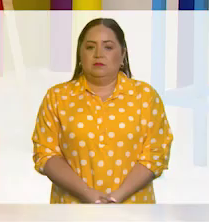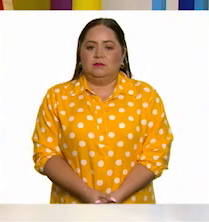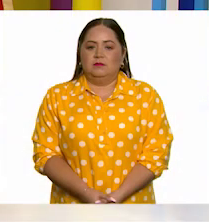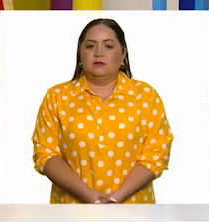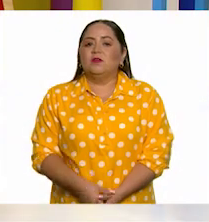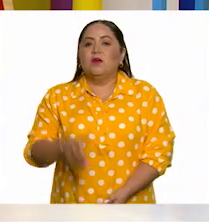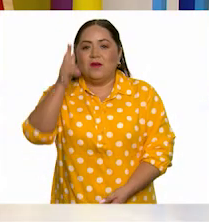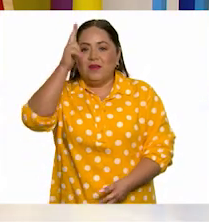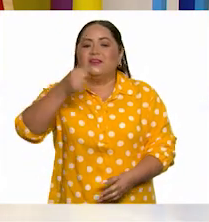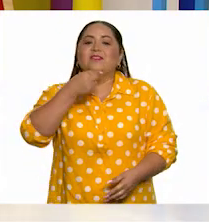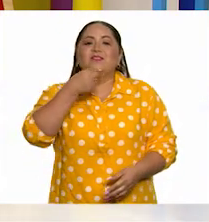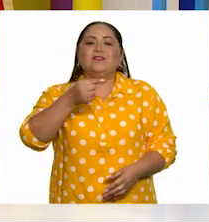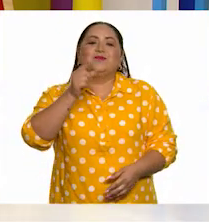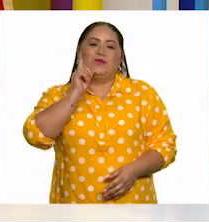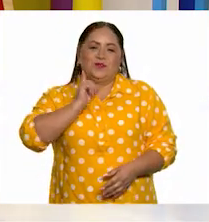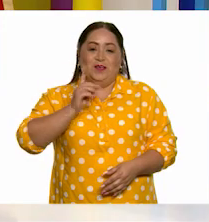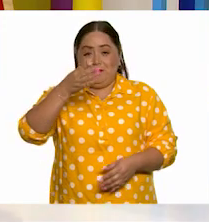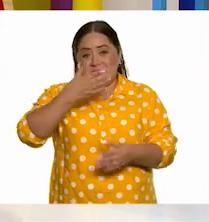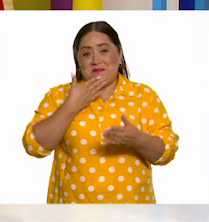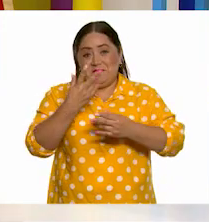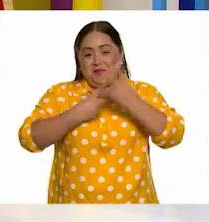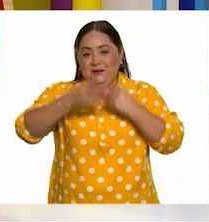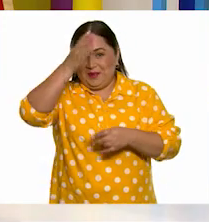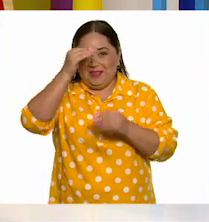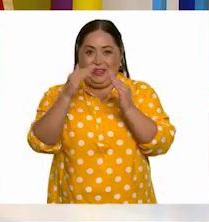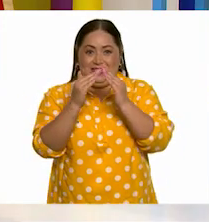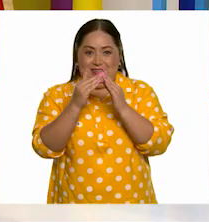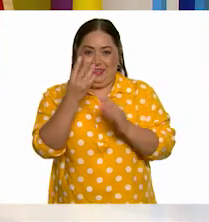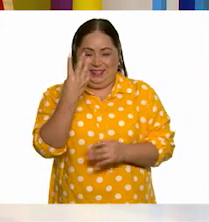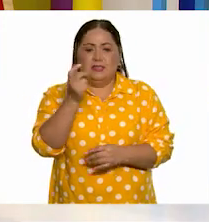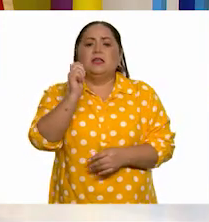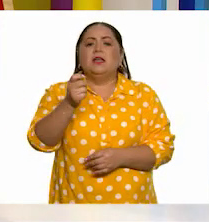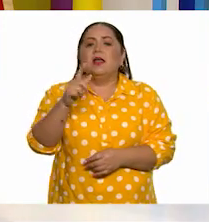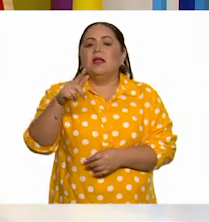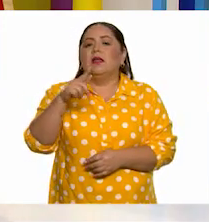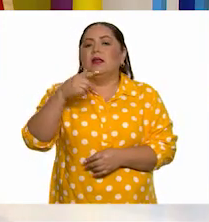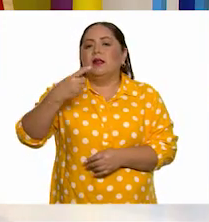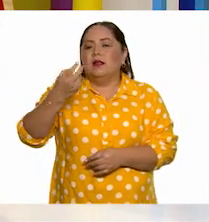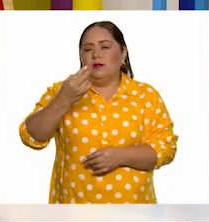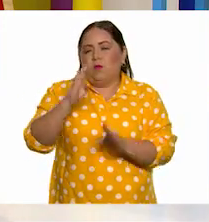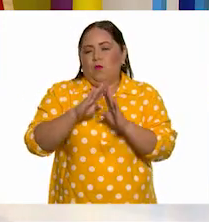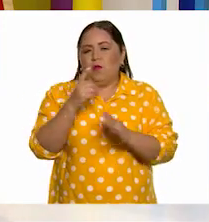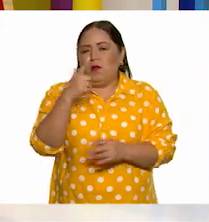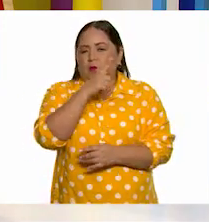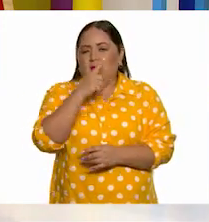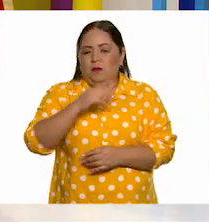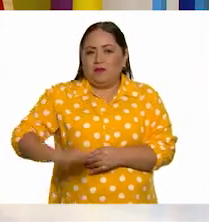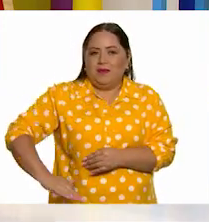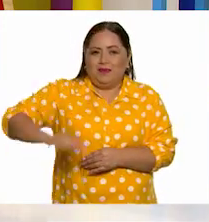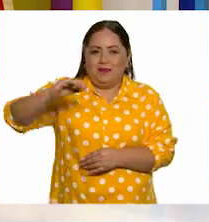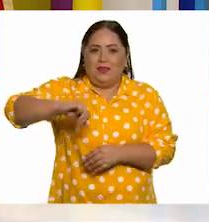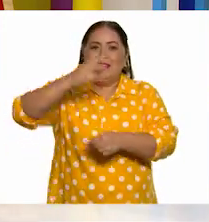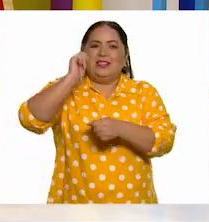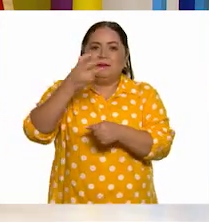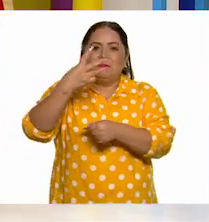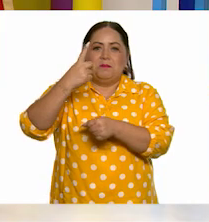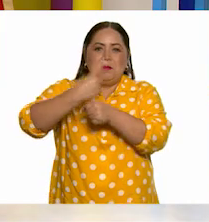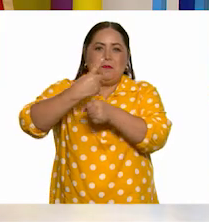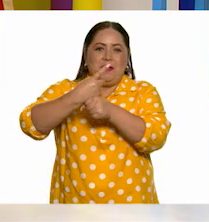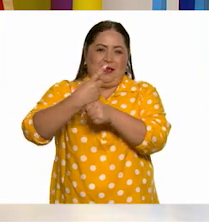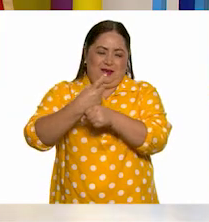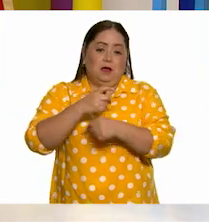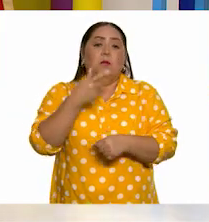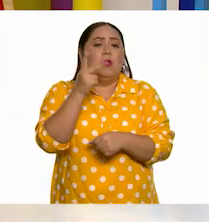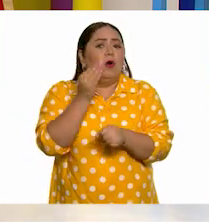¡Hola, niñas y niños! ¿Cómo están? Bienvenidos a Aprenden Casa 3, a su asignatura de lengua materna de primer grado. El día de hoy tenemos una